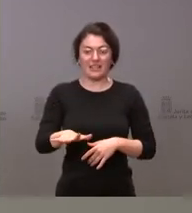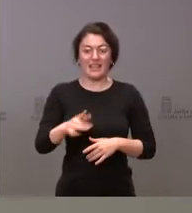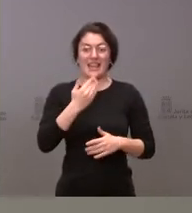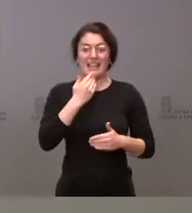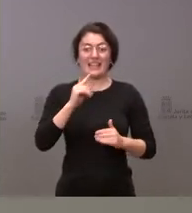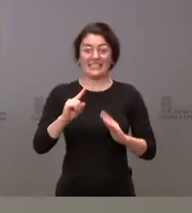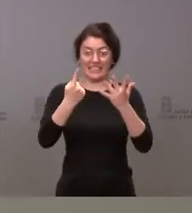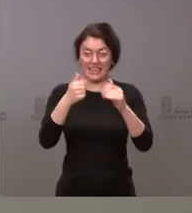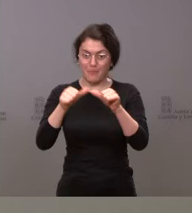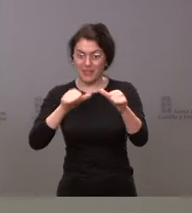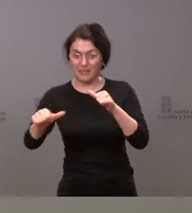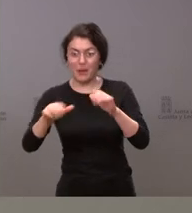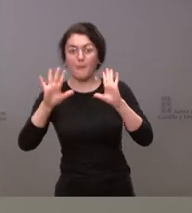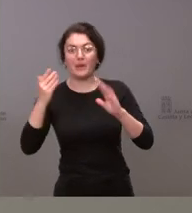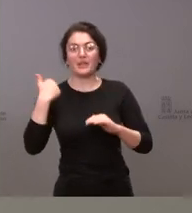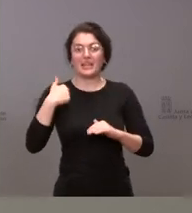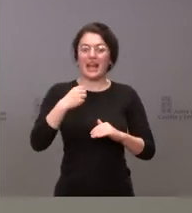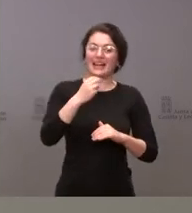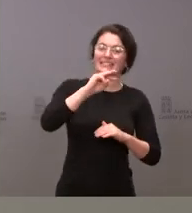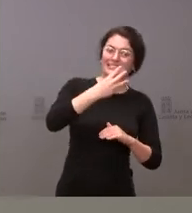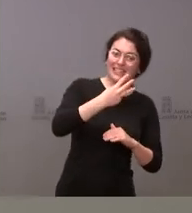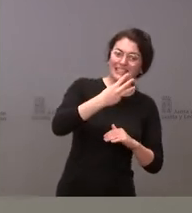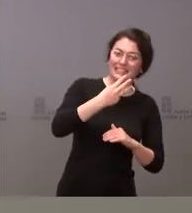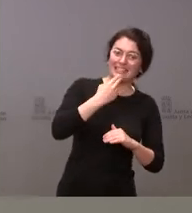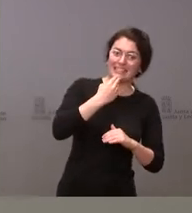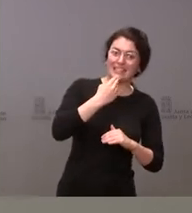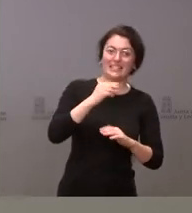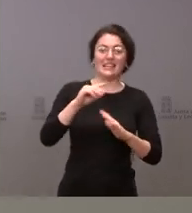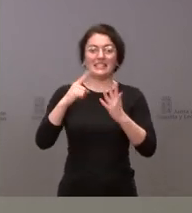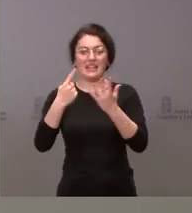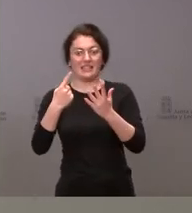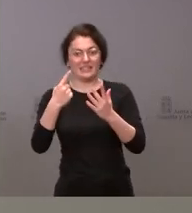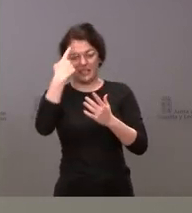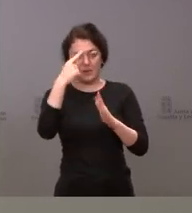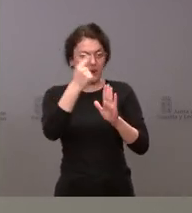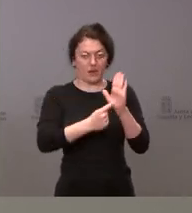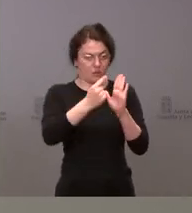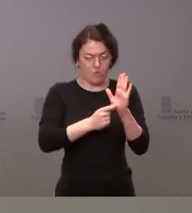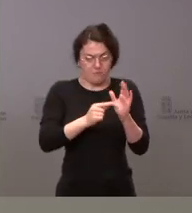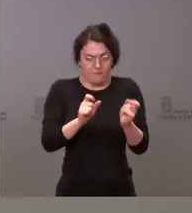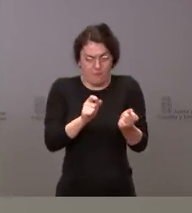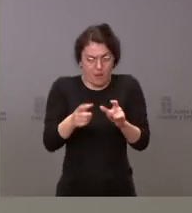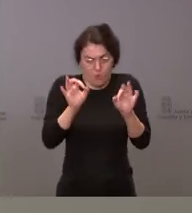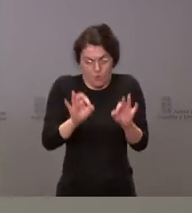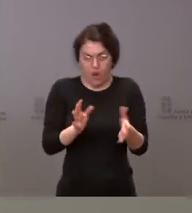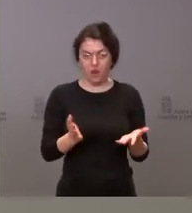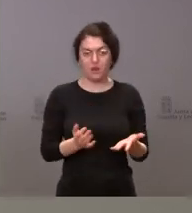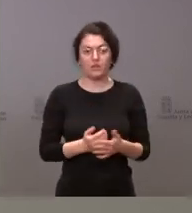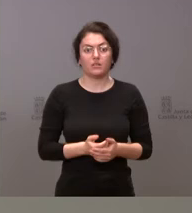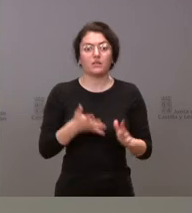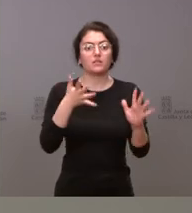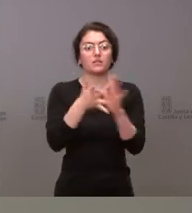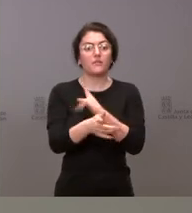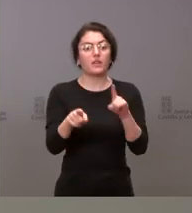pero actualmente ya tenemos la educación infantil de 3.6 con unos requisitos evidentemente parecidos, prácticamente idénticos. Por tanto, es aplicación de una normativa